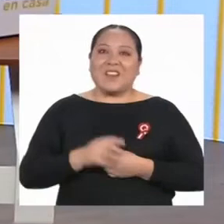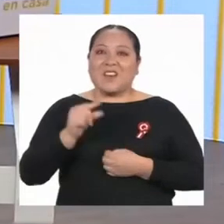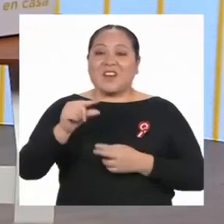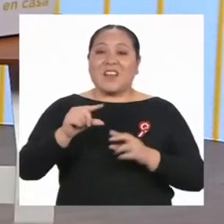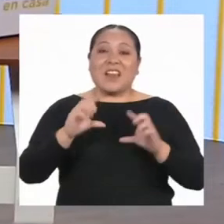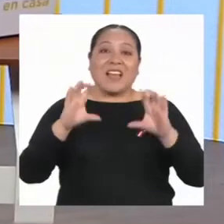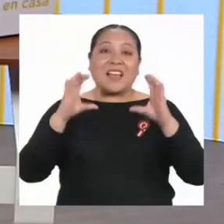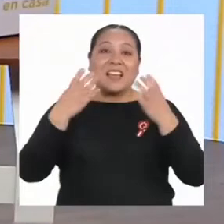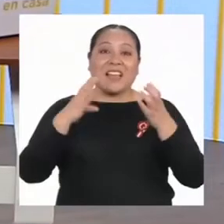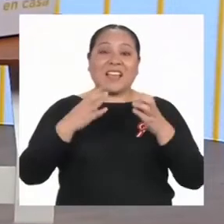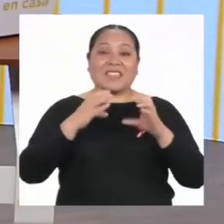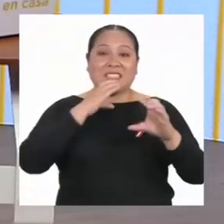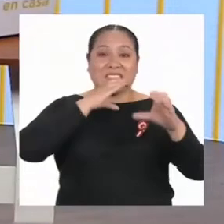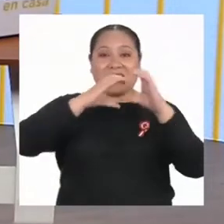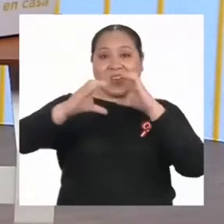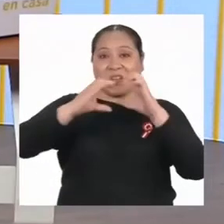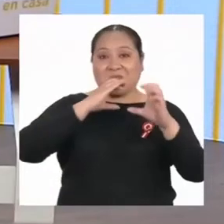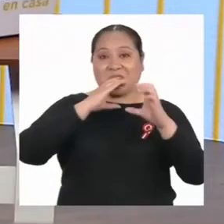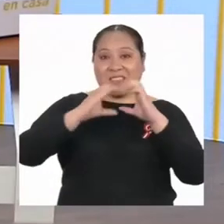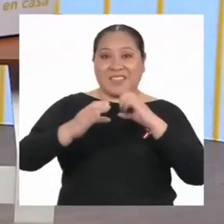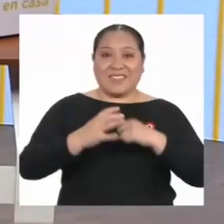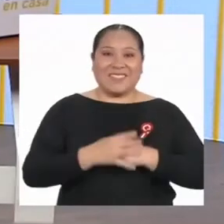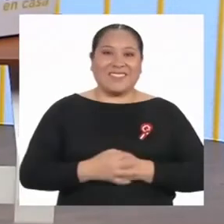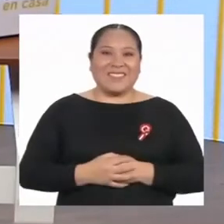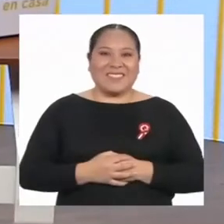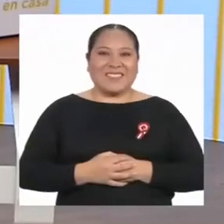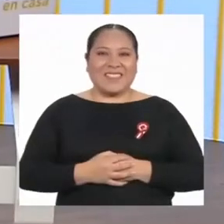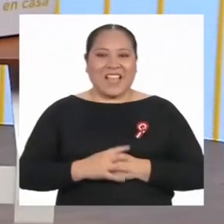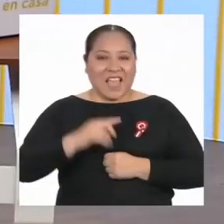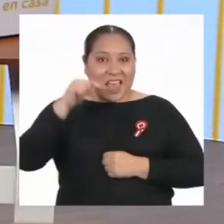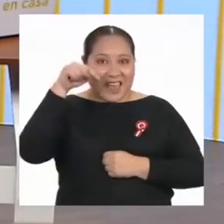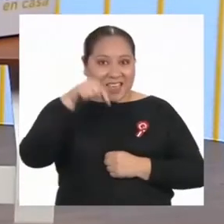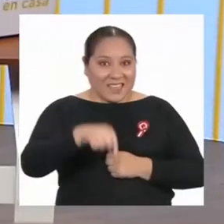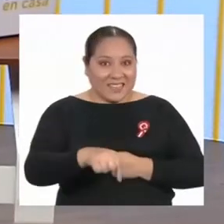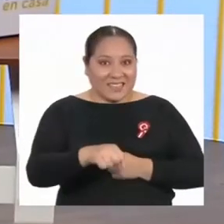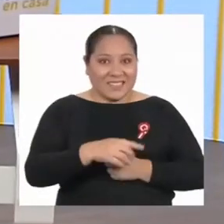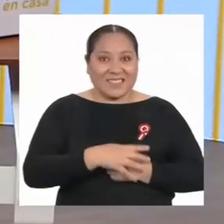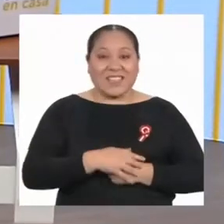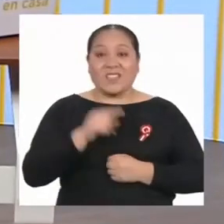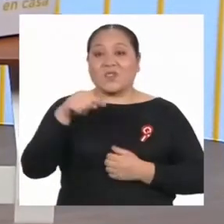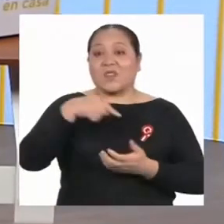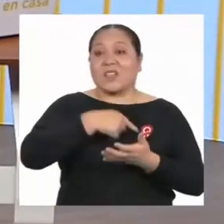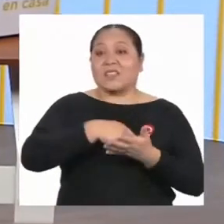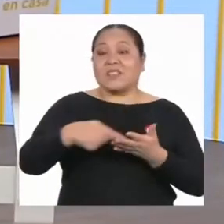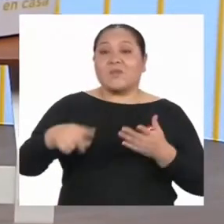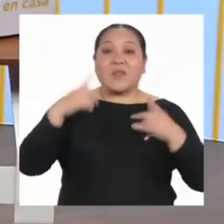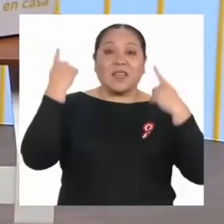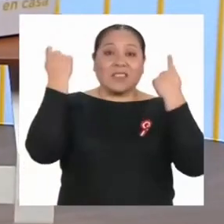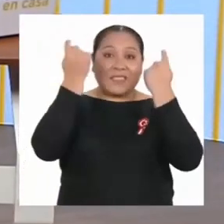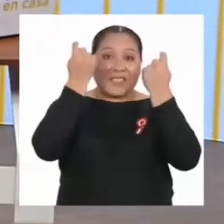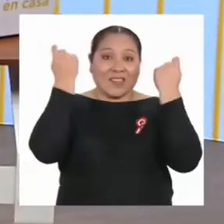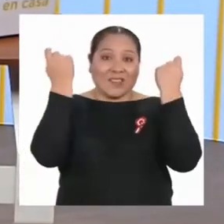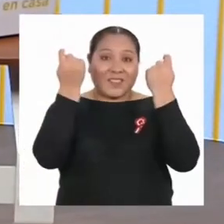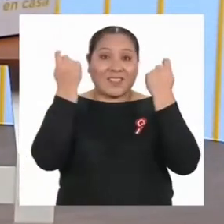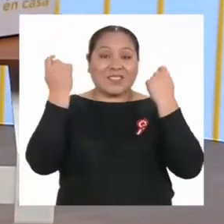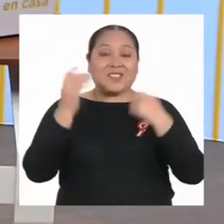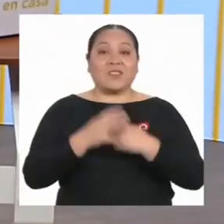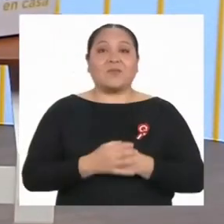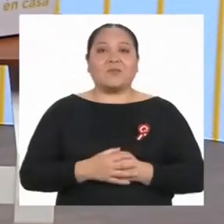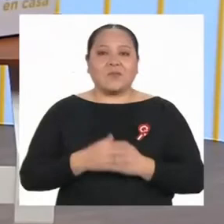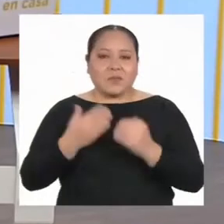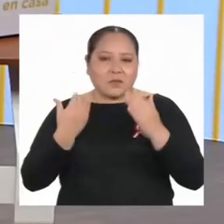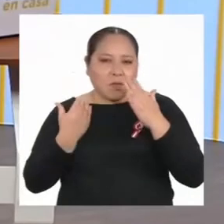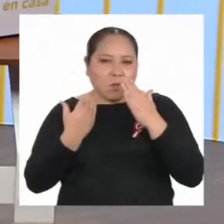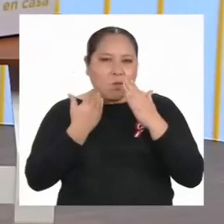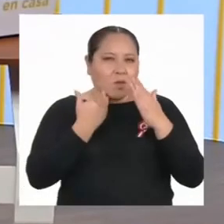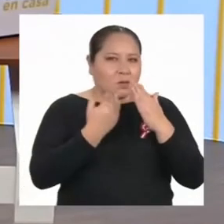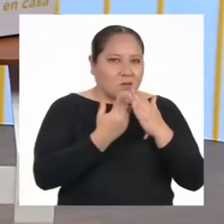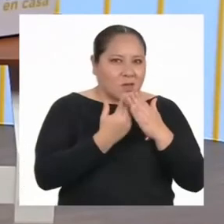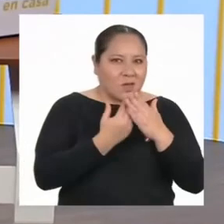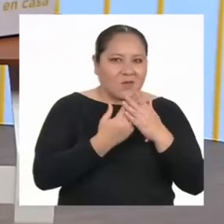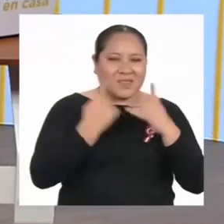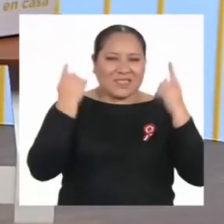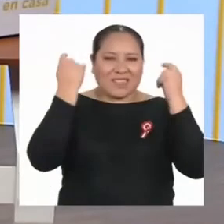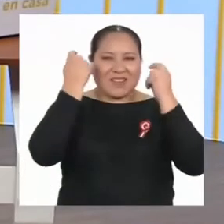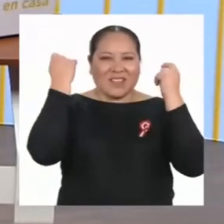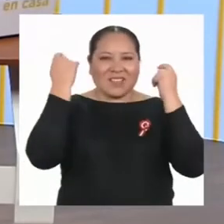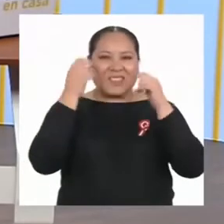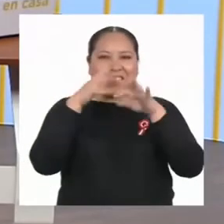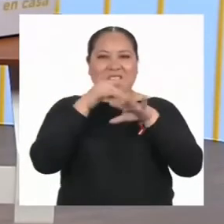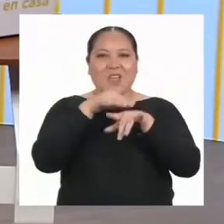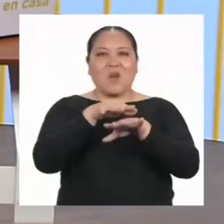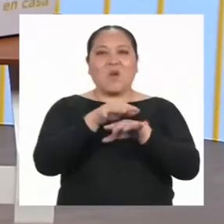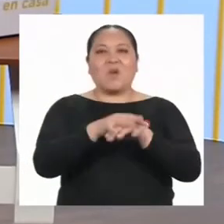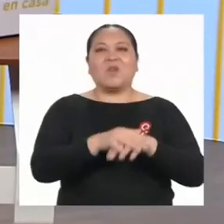Curso de comunicación. Esta es una semana de celebración, pues se acercan nuestras fiestas